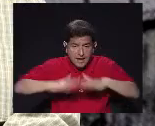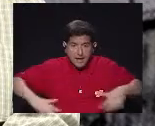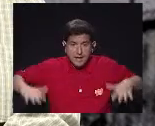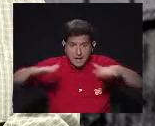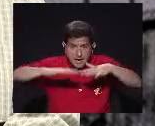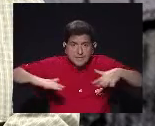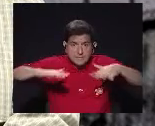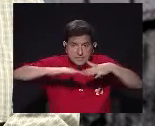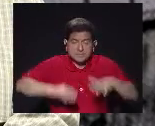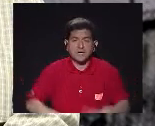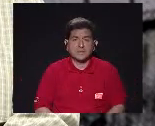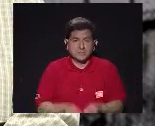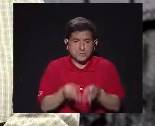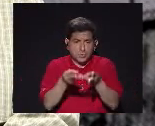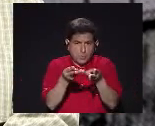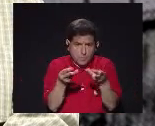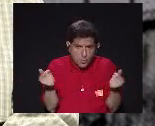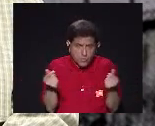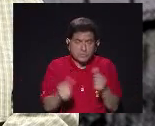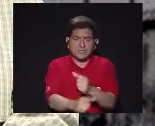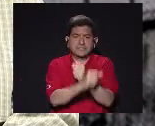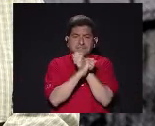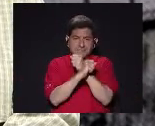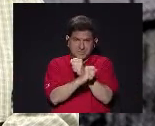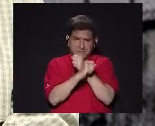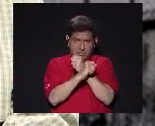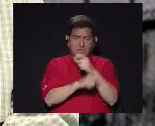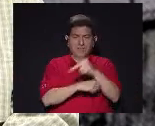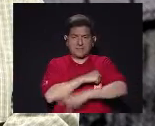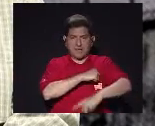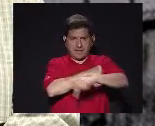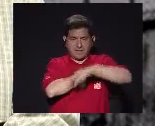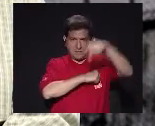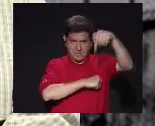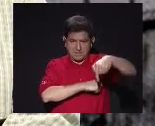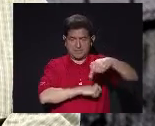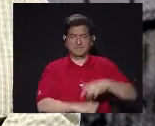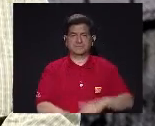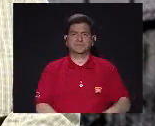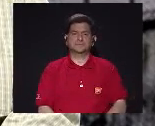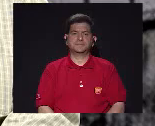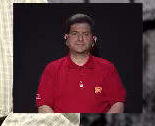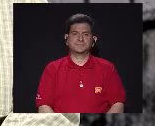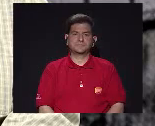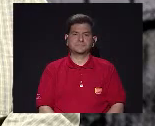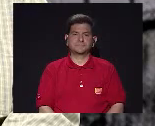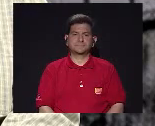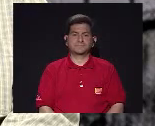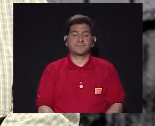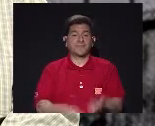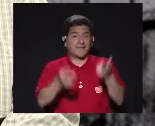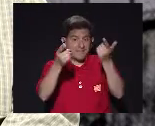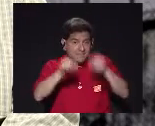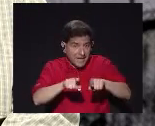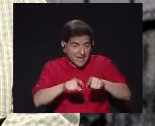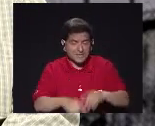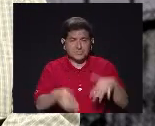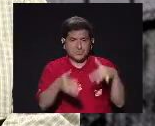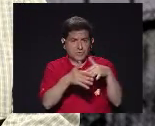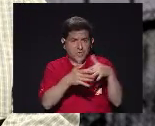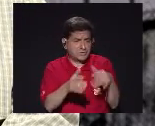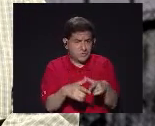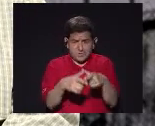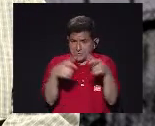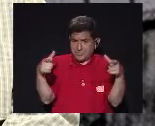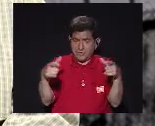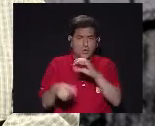También para generar De alguna manera Seguridad En un país Como el nuestro De hecho La mayoría De los estudios